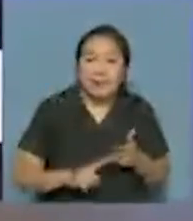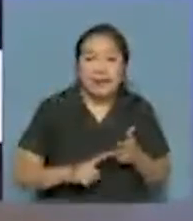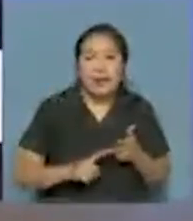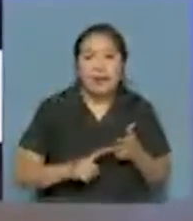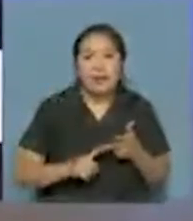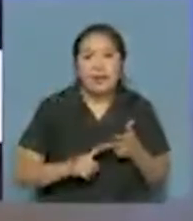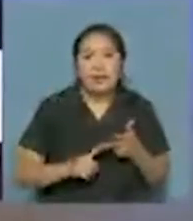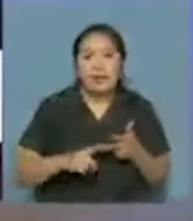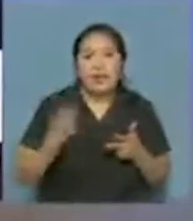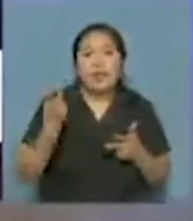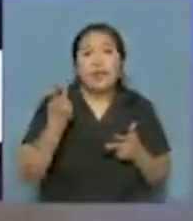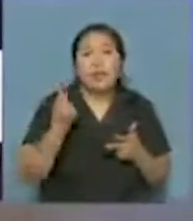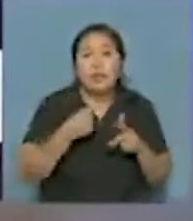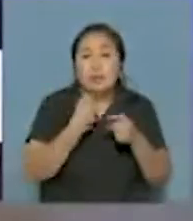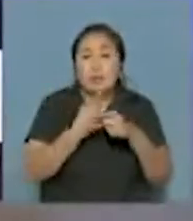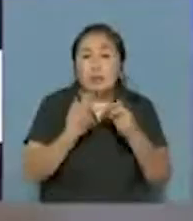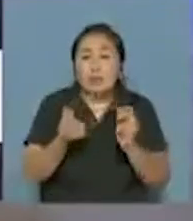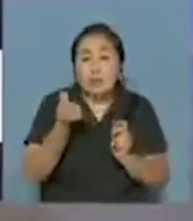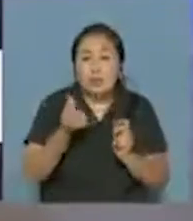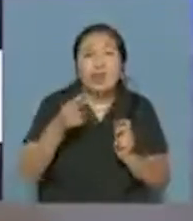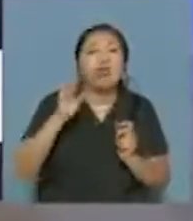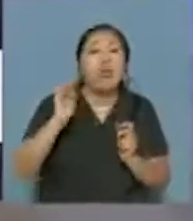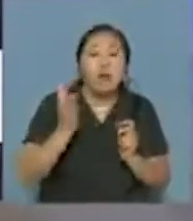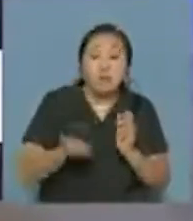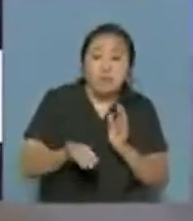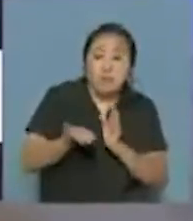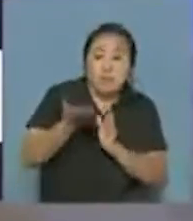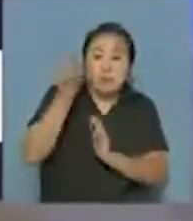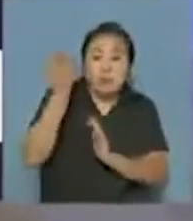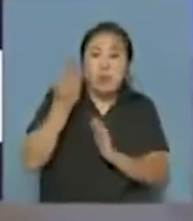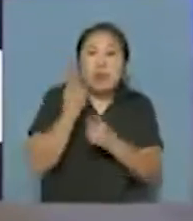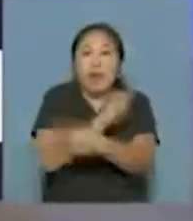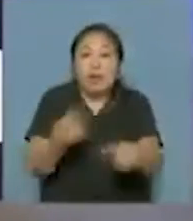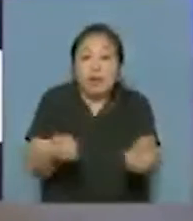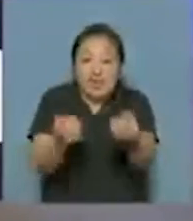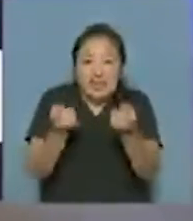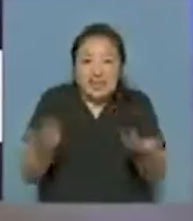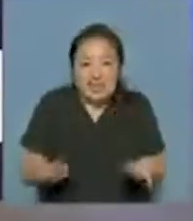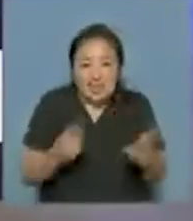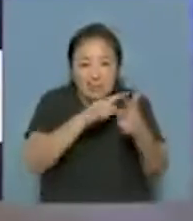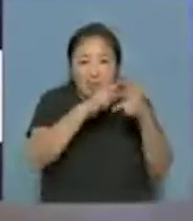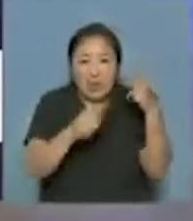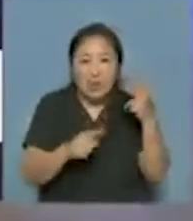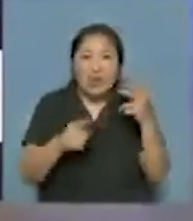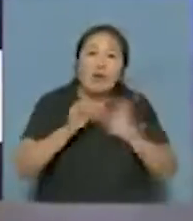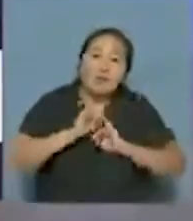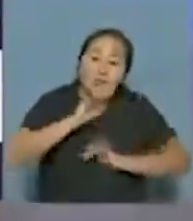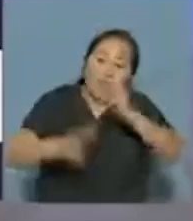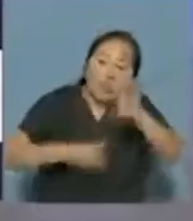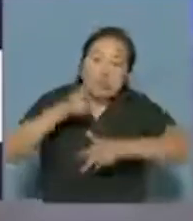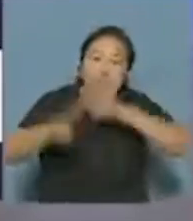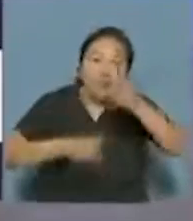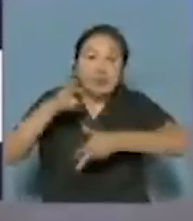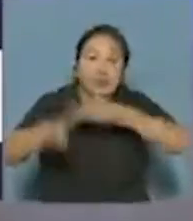todo lo que hace al aumento en dólares que tuvimos de los insumos. Entonces, esto ya lo venimos pregonando por todos lados.